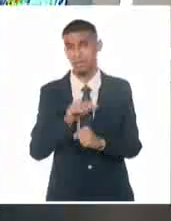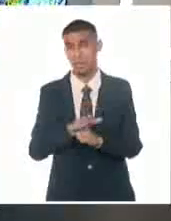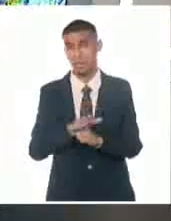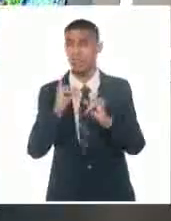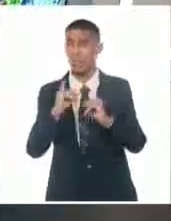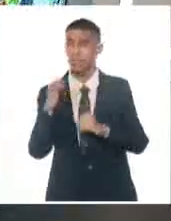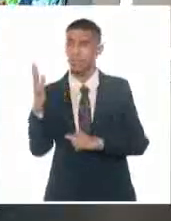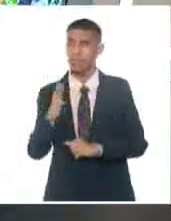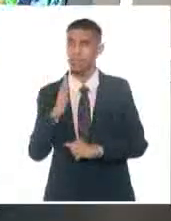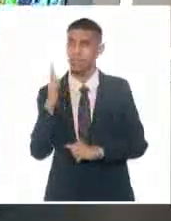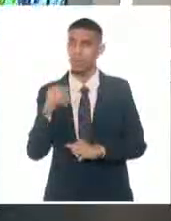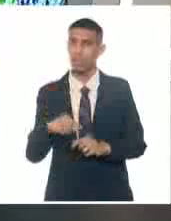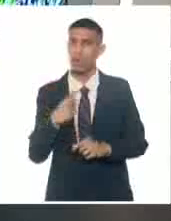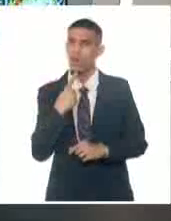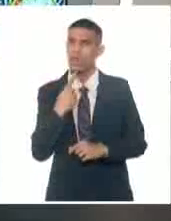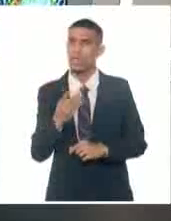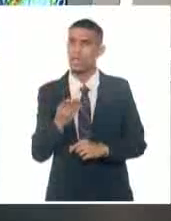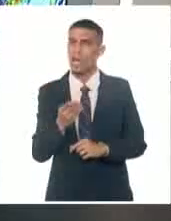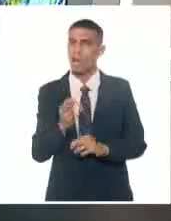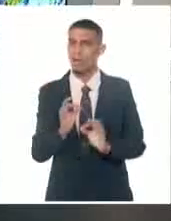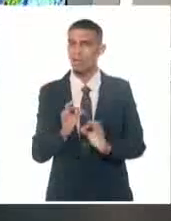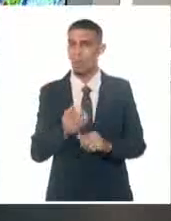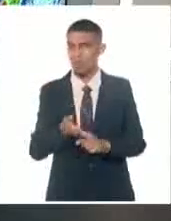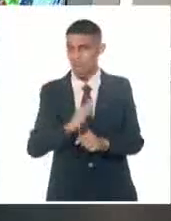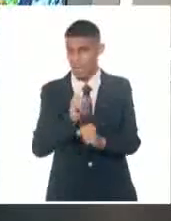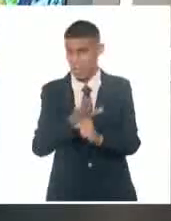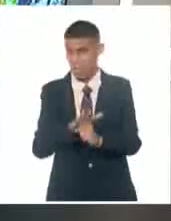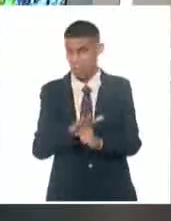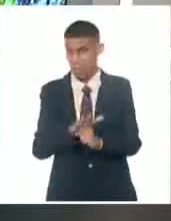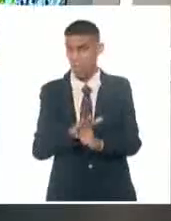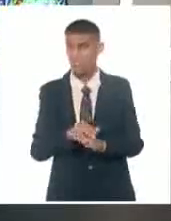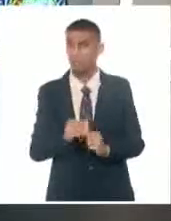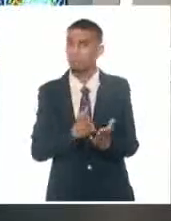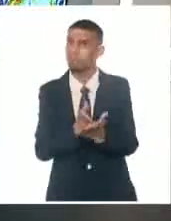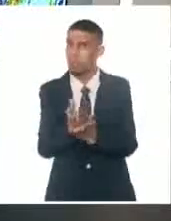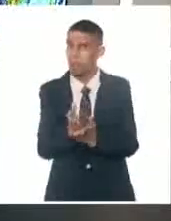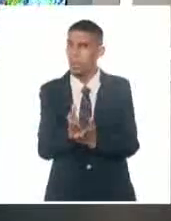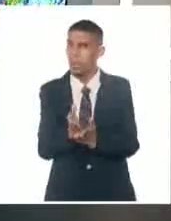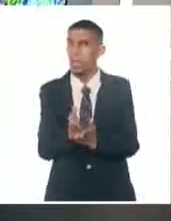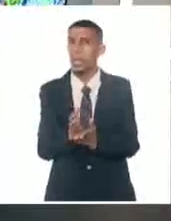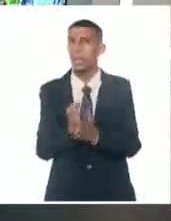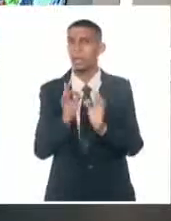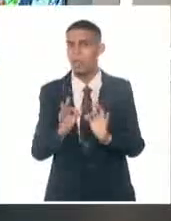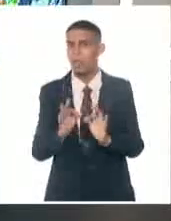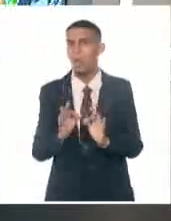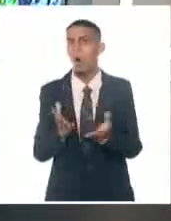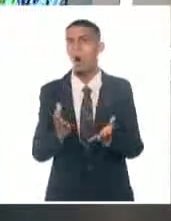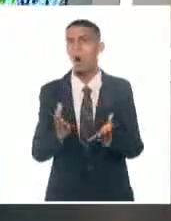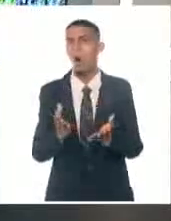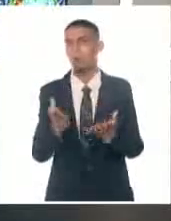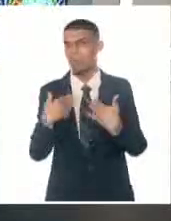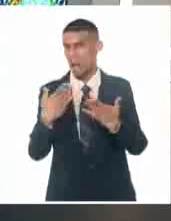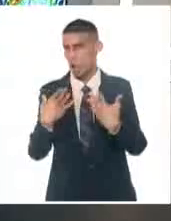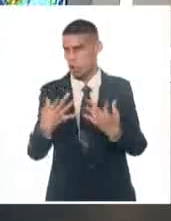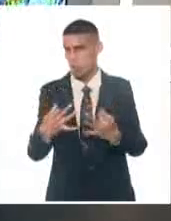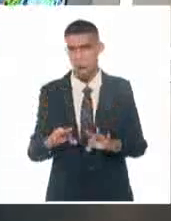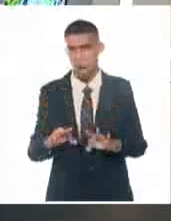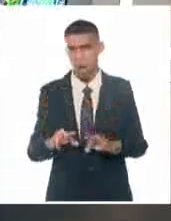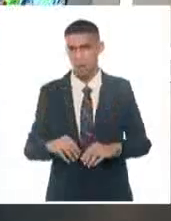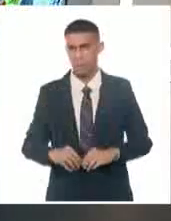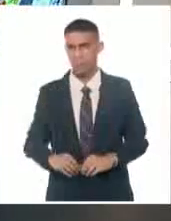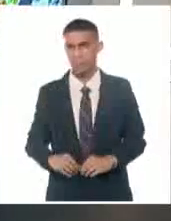Y nos comentabas anteriormente que se mantienen las condiciones del verano típicas, las